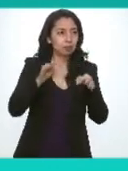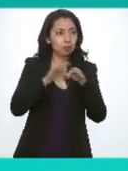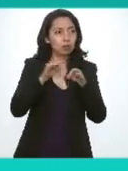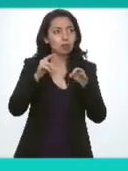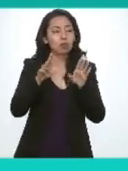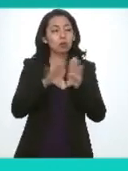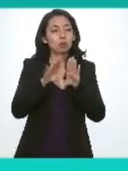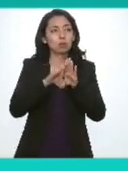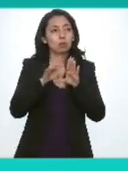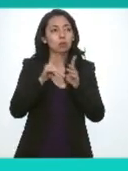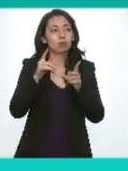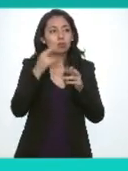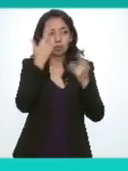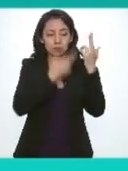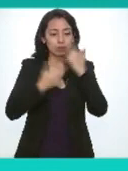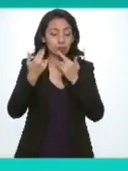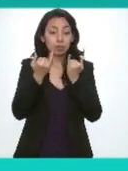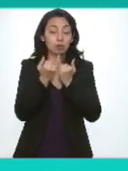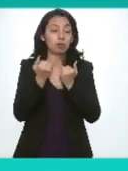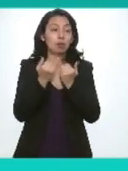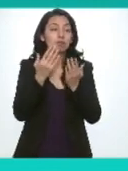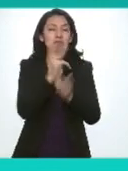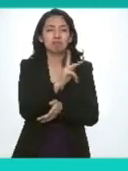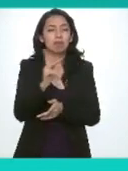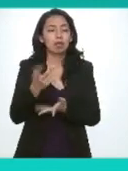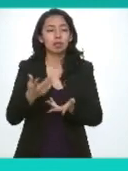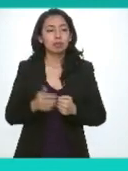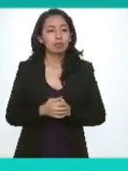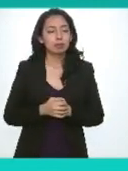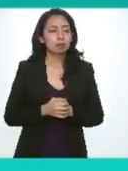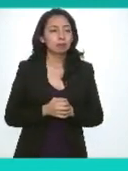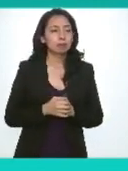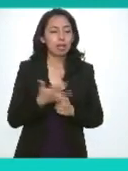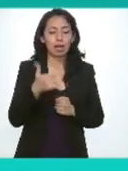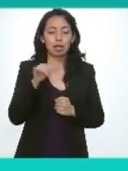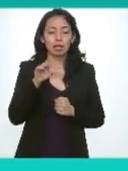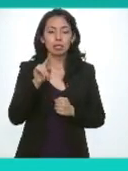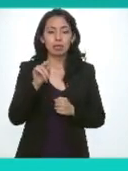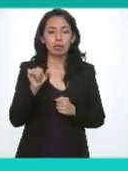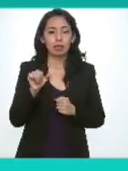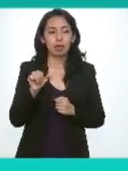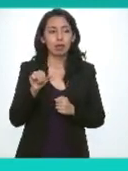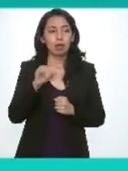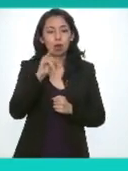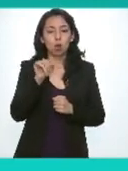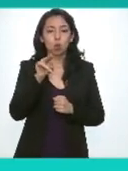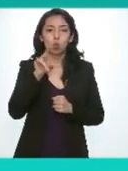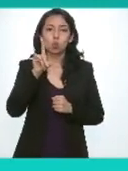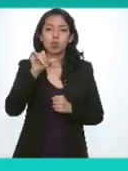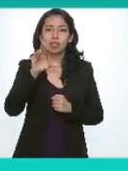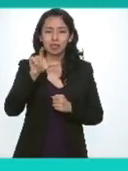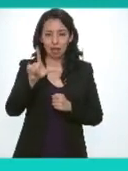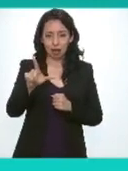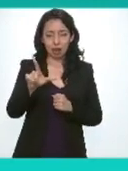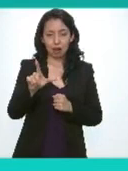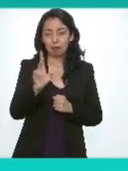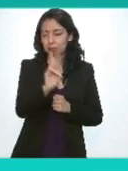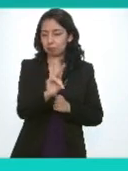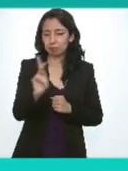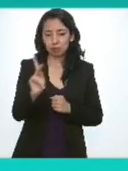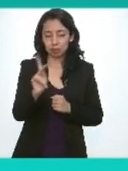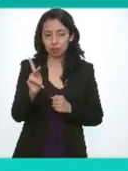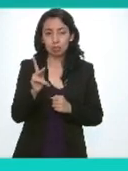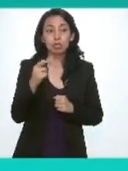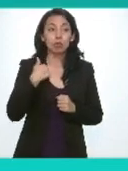legislaturas del país o bien como la gaceta de los judiciales de tal manera que todas y cada